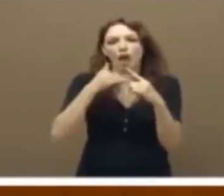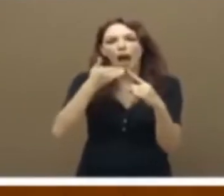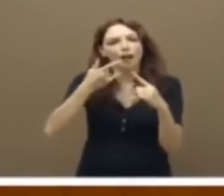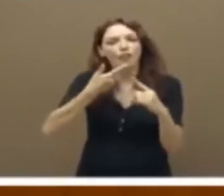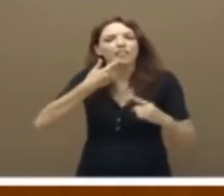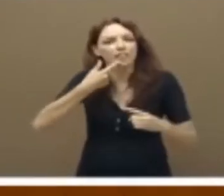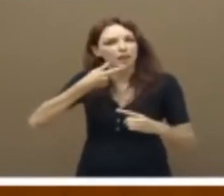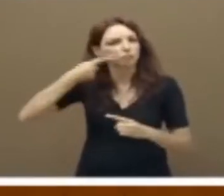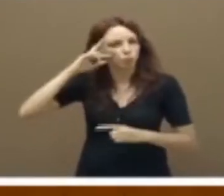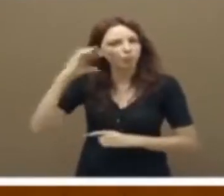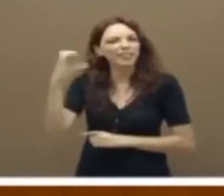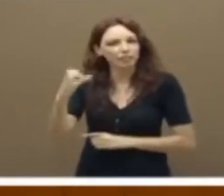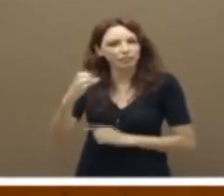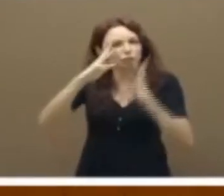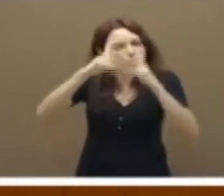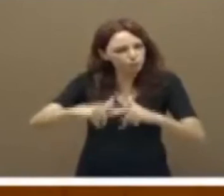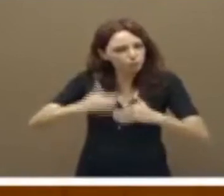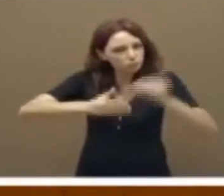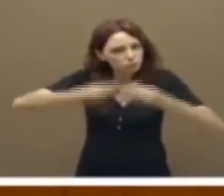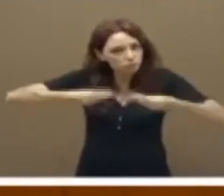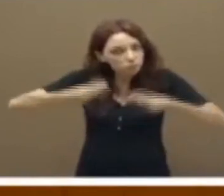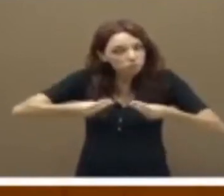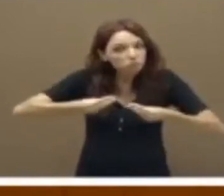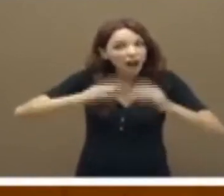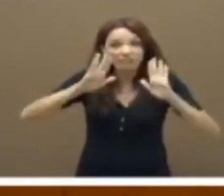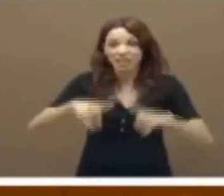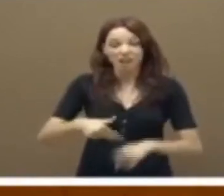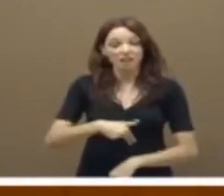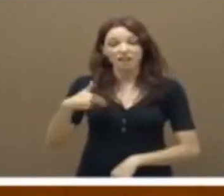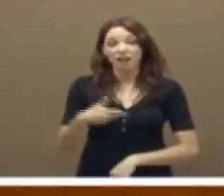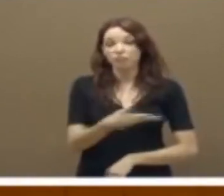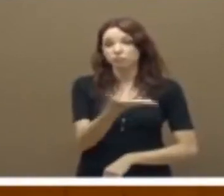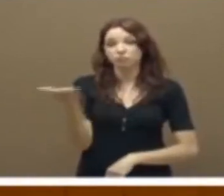nos encontramos con que el peso no ha sido igual en todas partes o el daño no ha sido igual en todas partes.